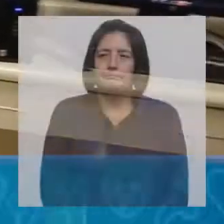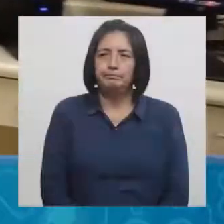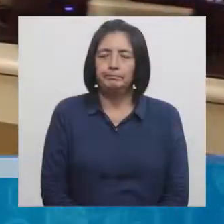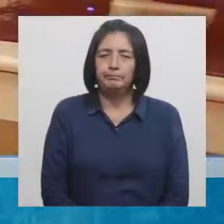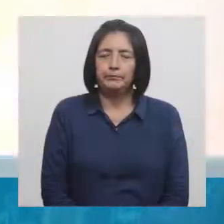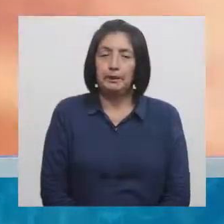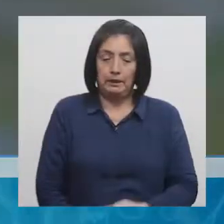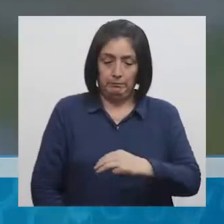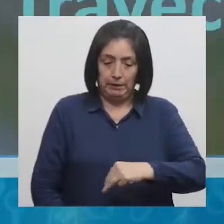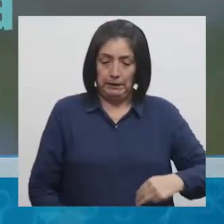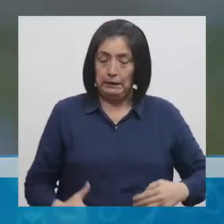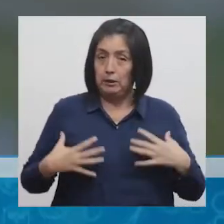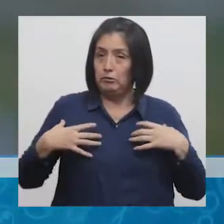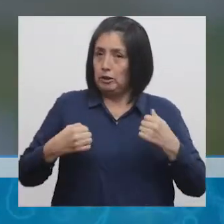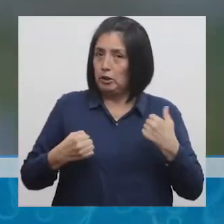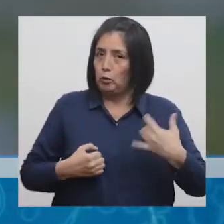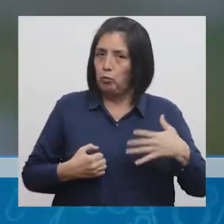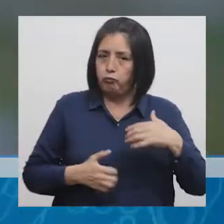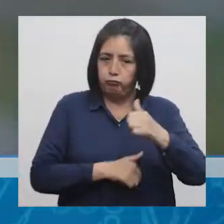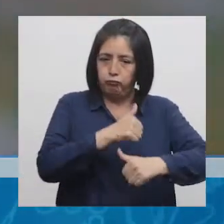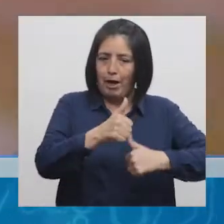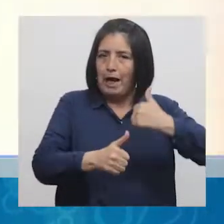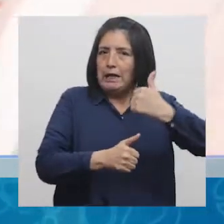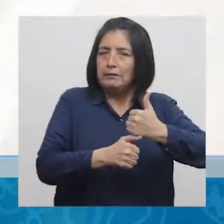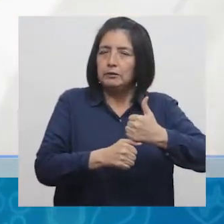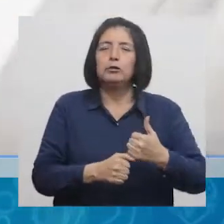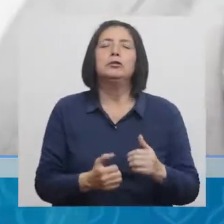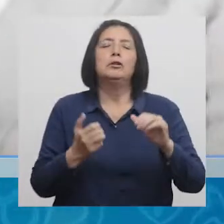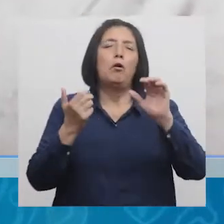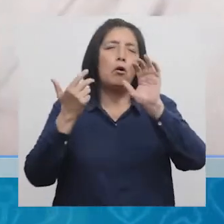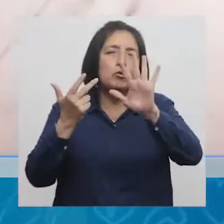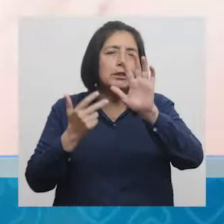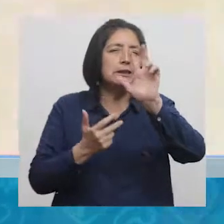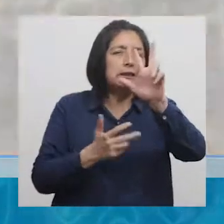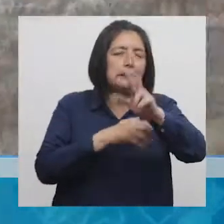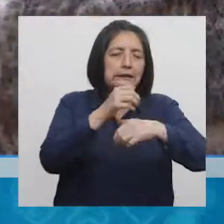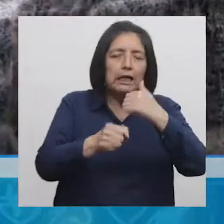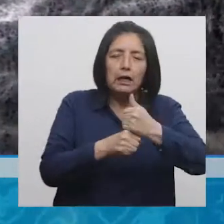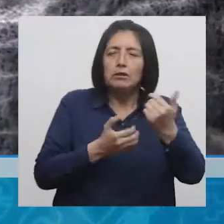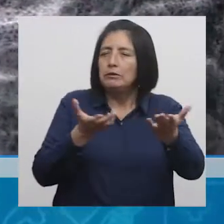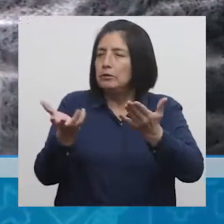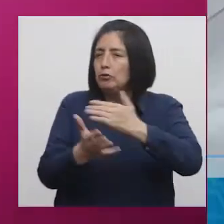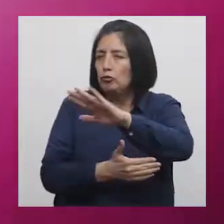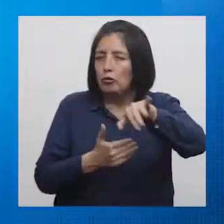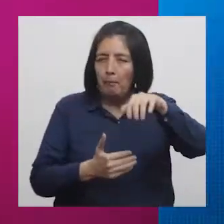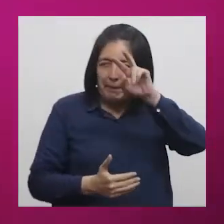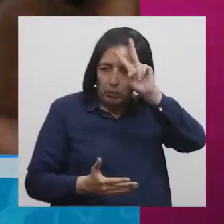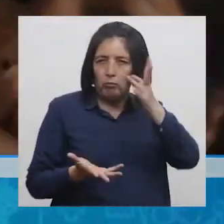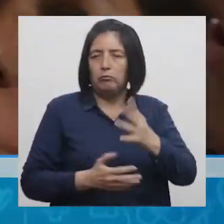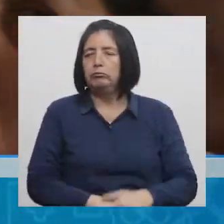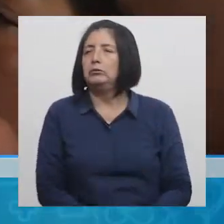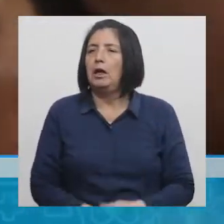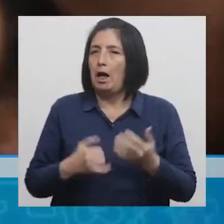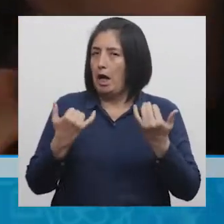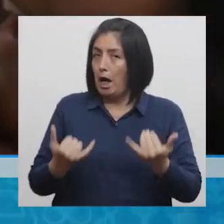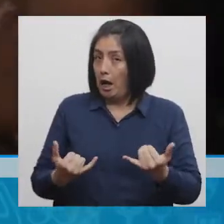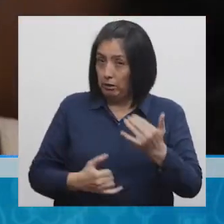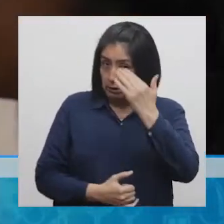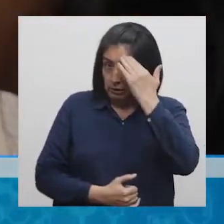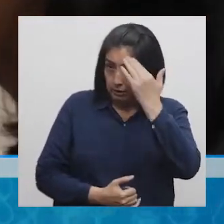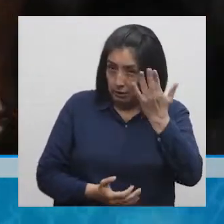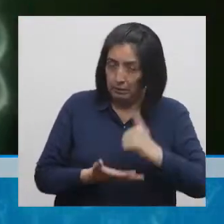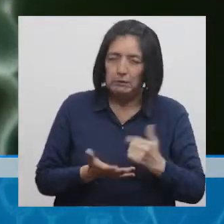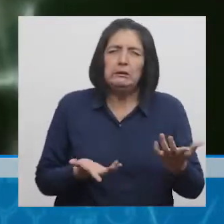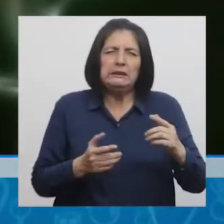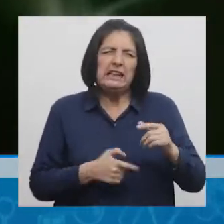El Ministerio de Salud está de aniversario. Cumple 83 años al servicio de todos los peruanos. Hoy conoceremos más sobre